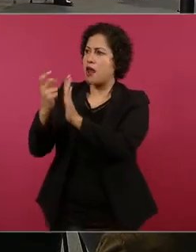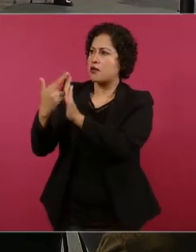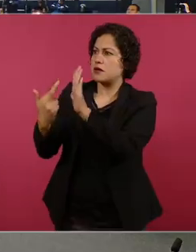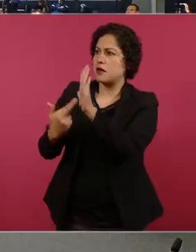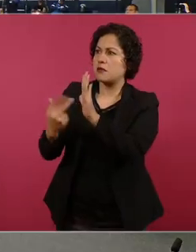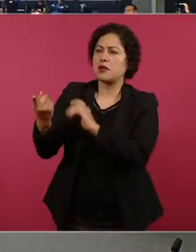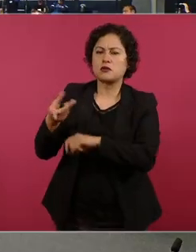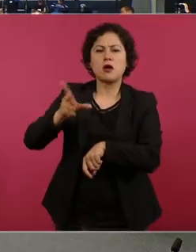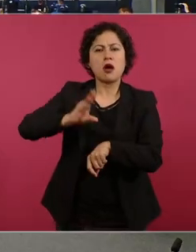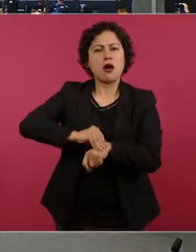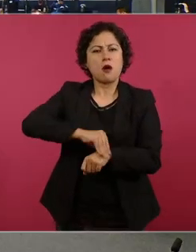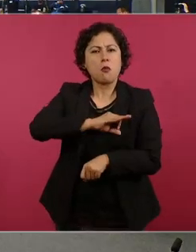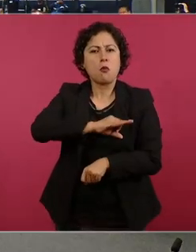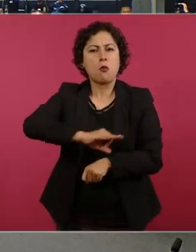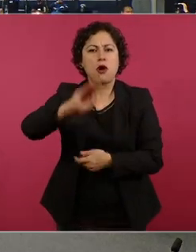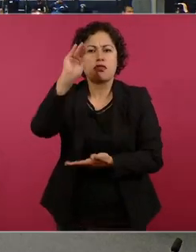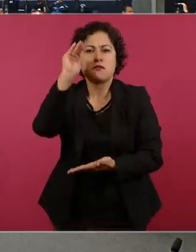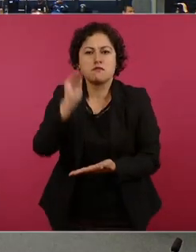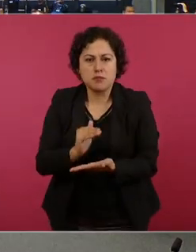entonces